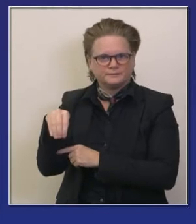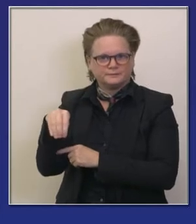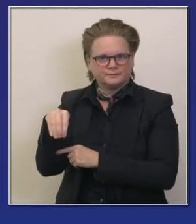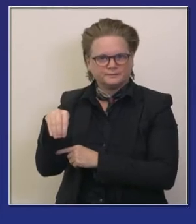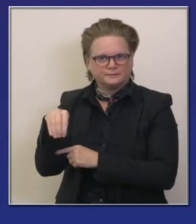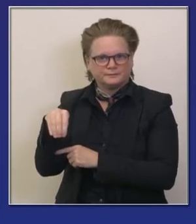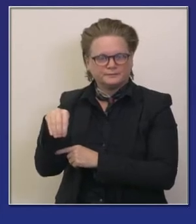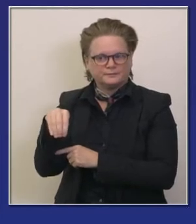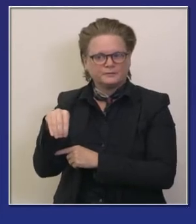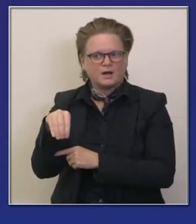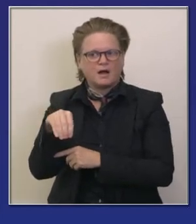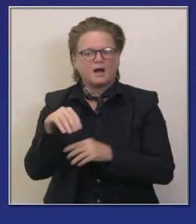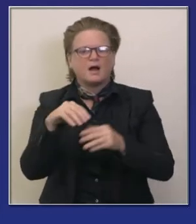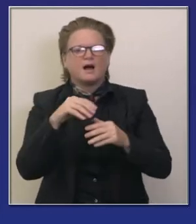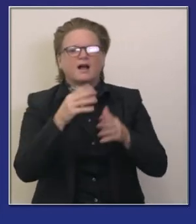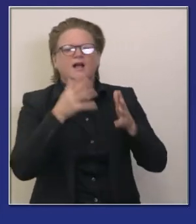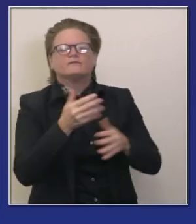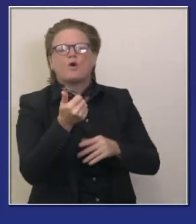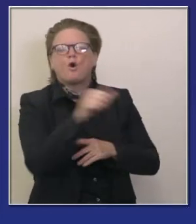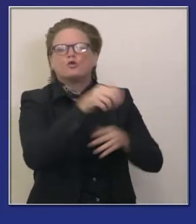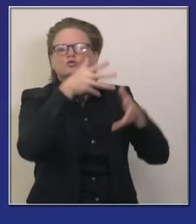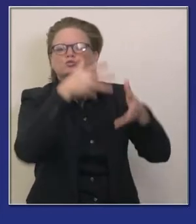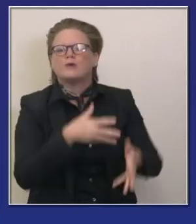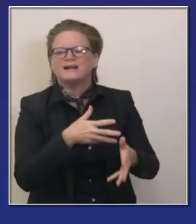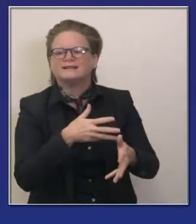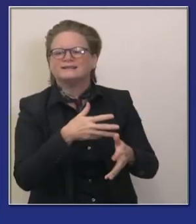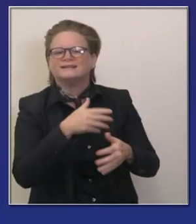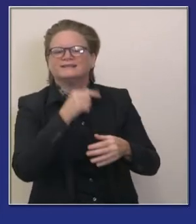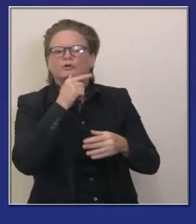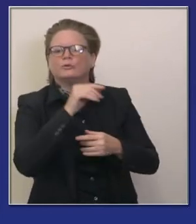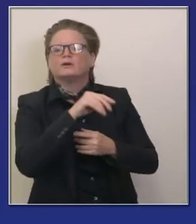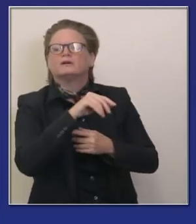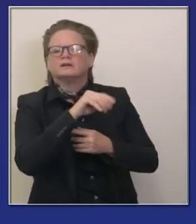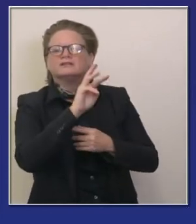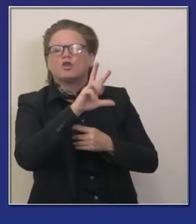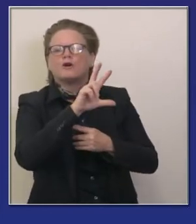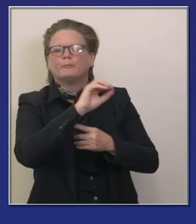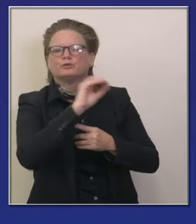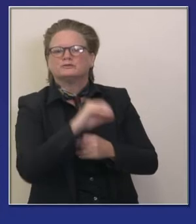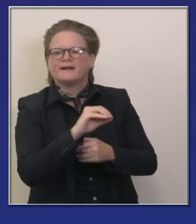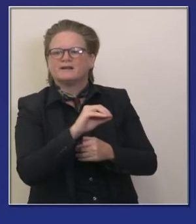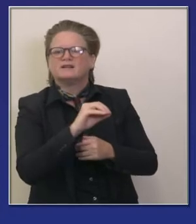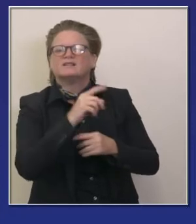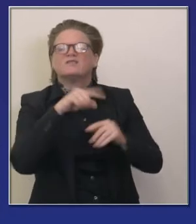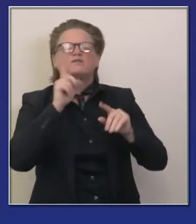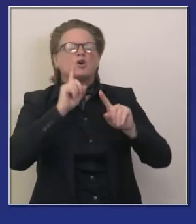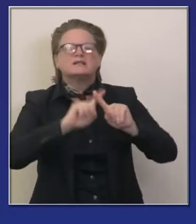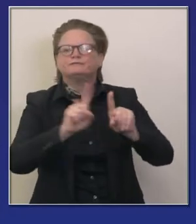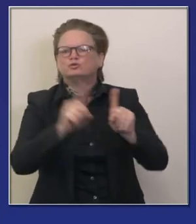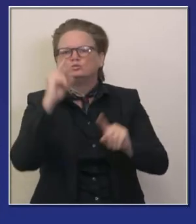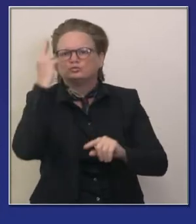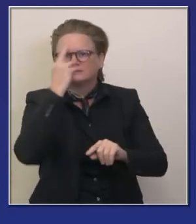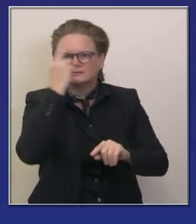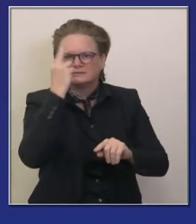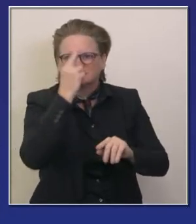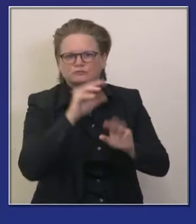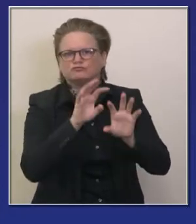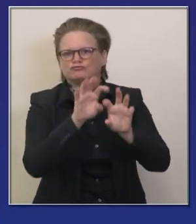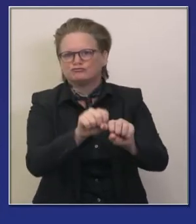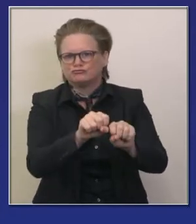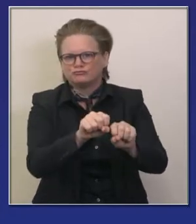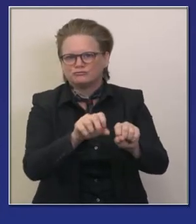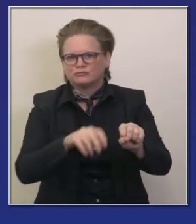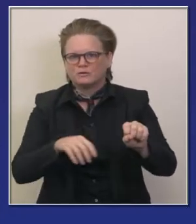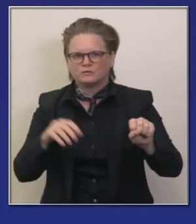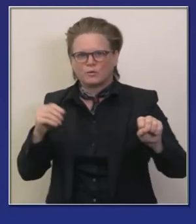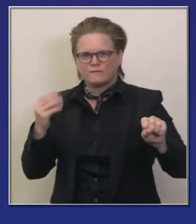utilizadas para otros propósitos y como habrán notado en otras ocasiones en el pasado estos son los protocolos bien